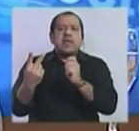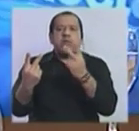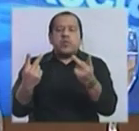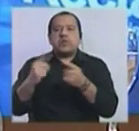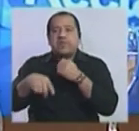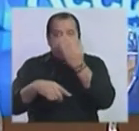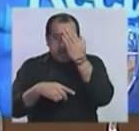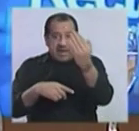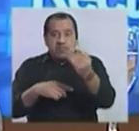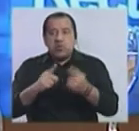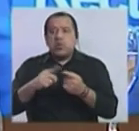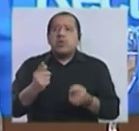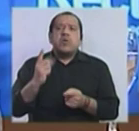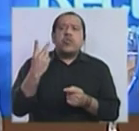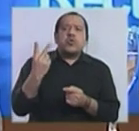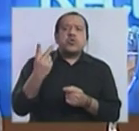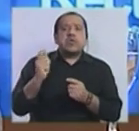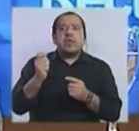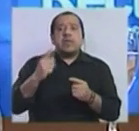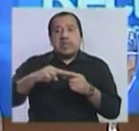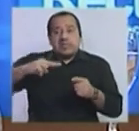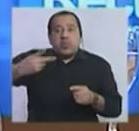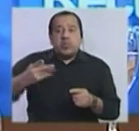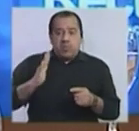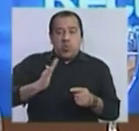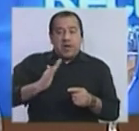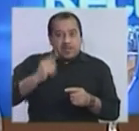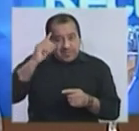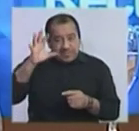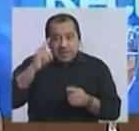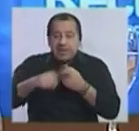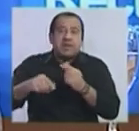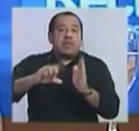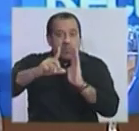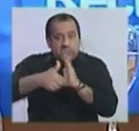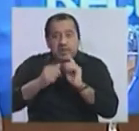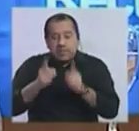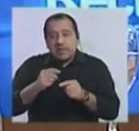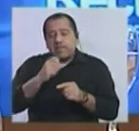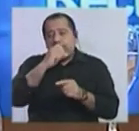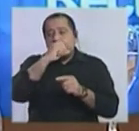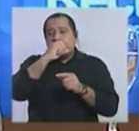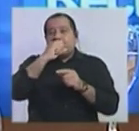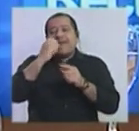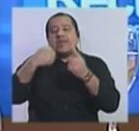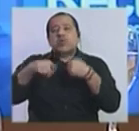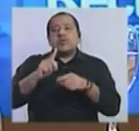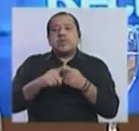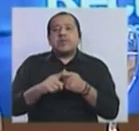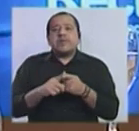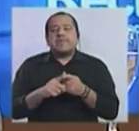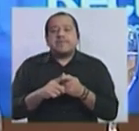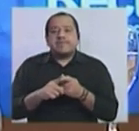el Frente Amplio hizo su mecanismo de elección que también llevó bastante tiempo